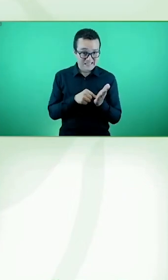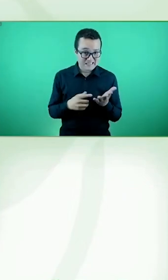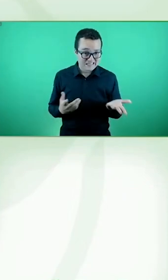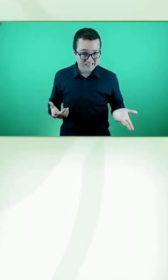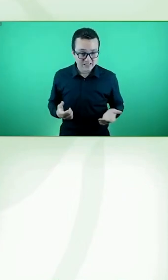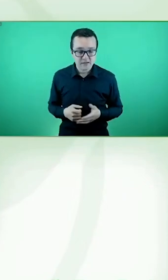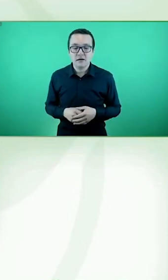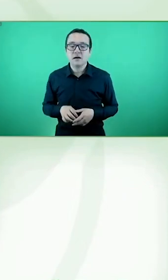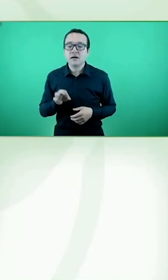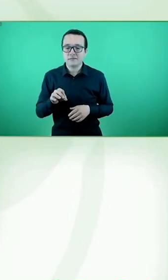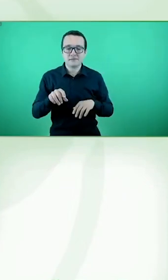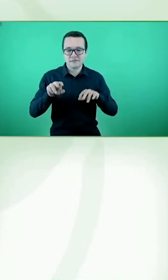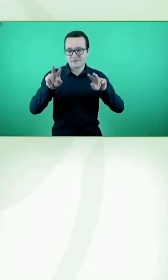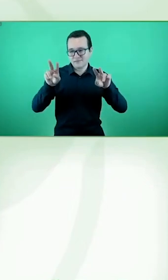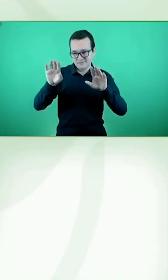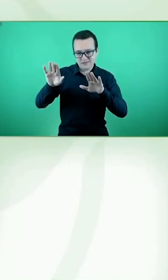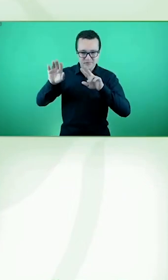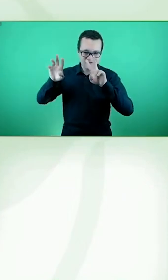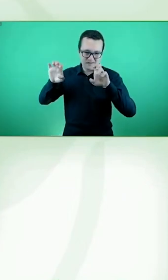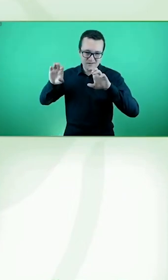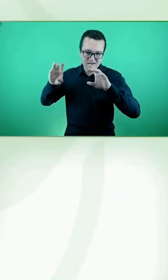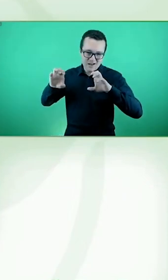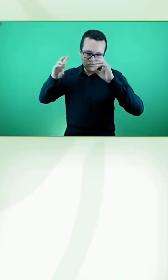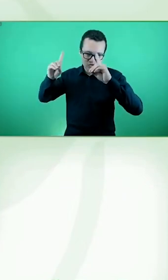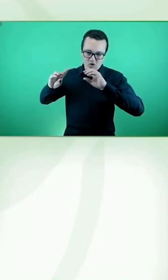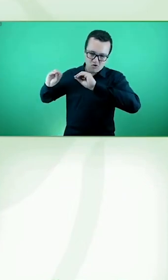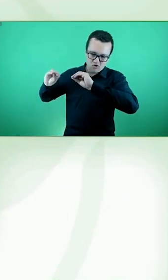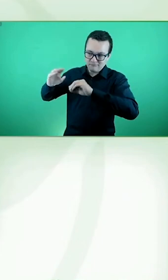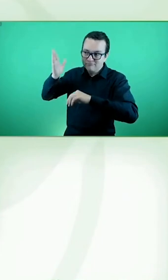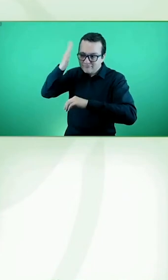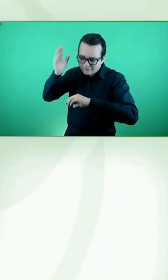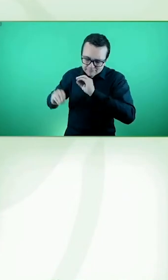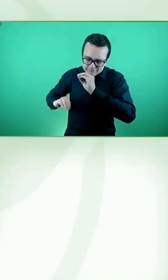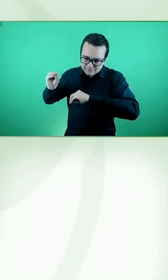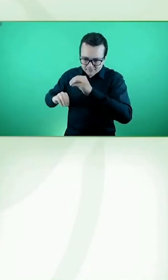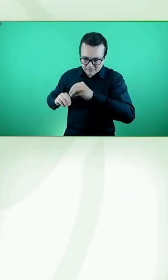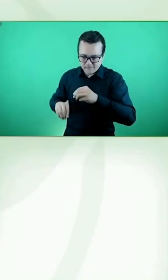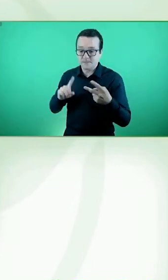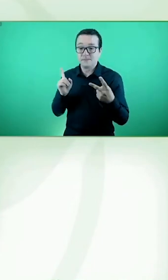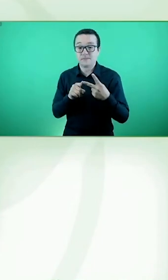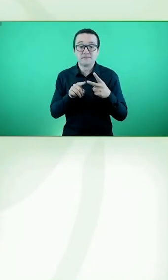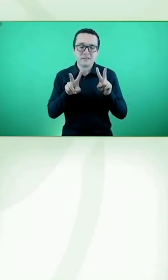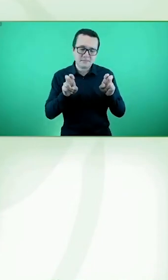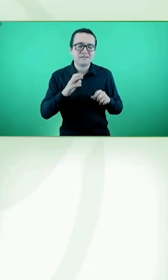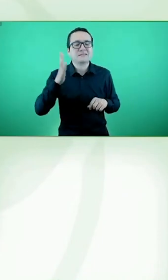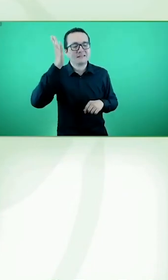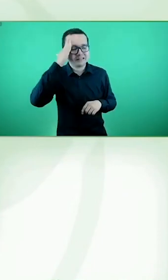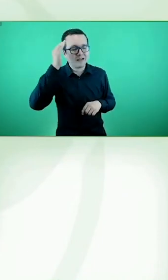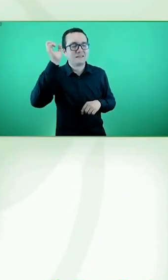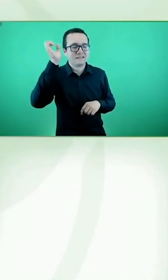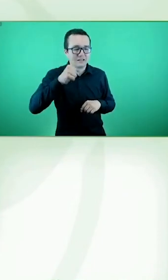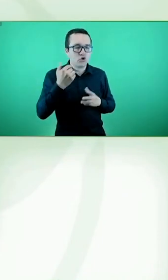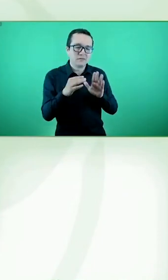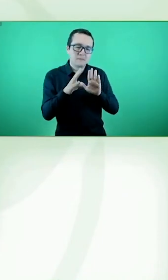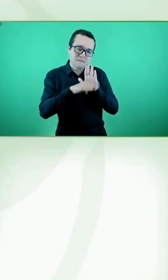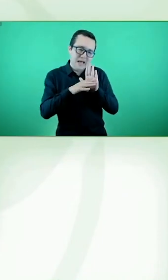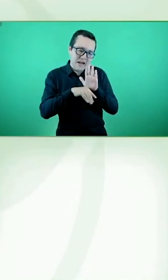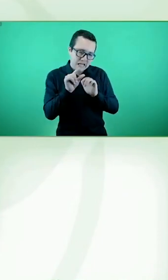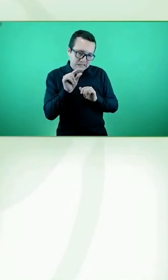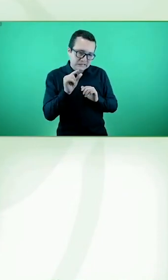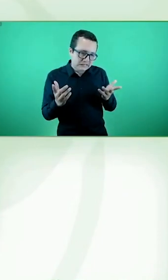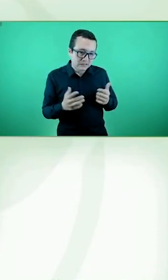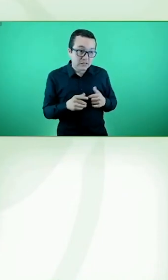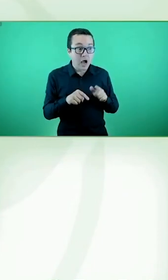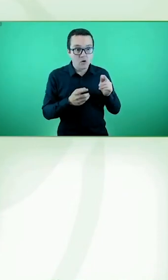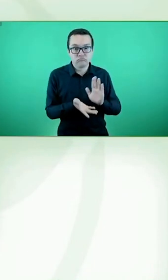lugar también el tema de abaratar costes que es cierto que hay productos muy caros pero hay otros que es simplemente ponerle